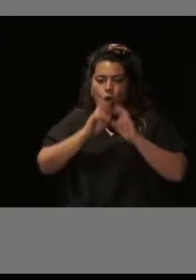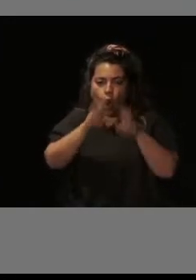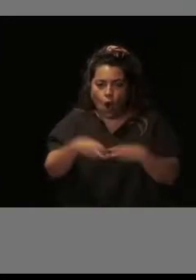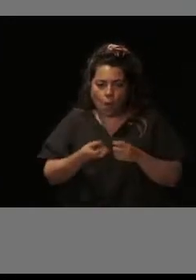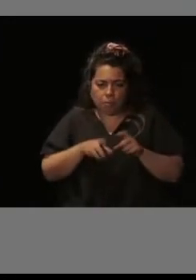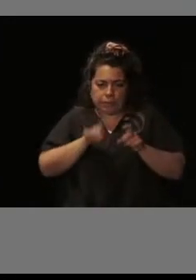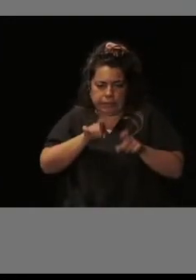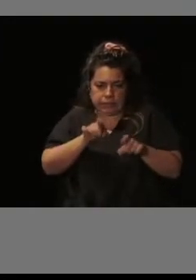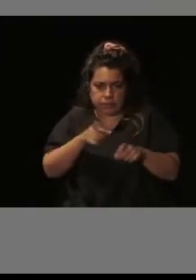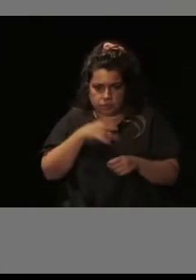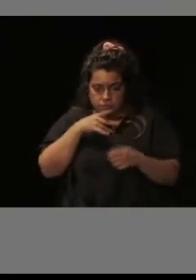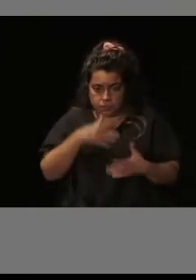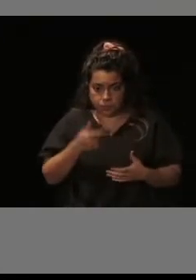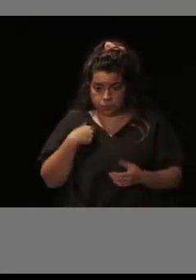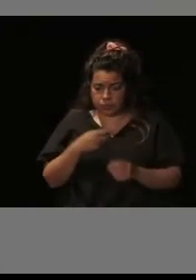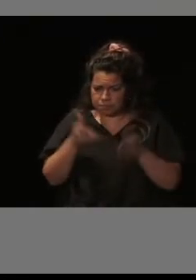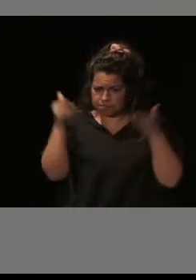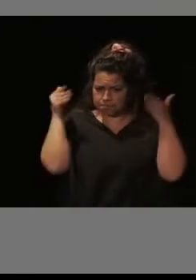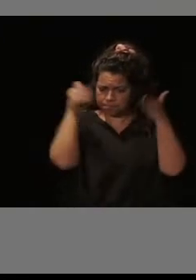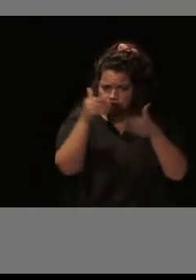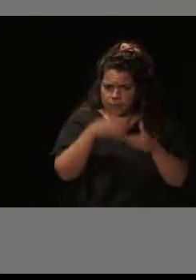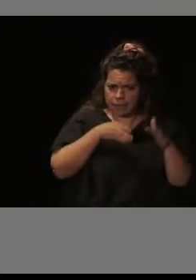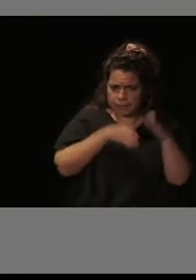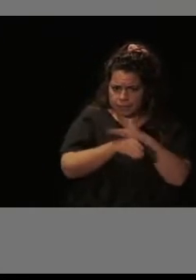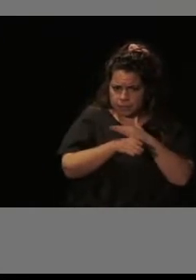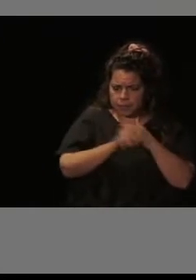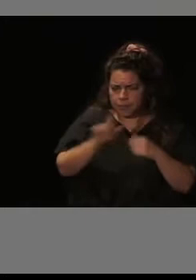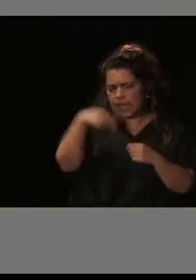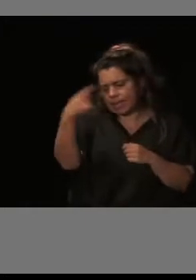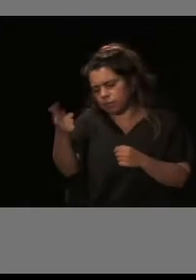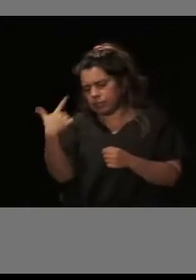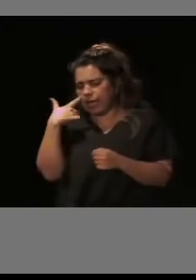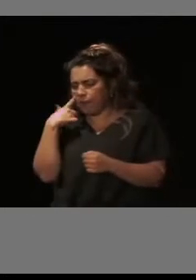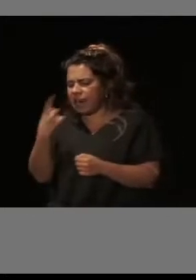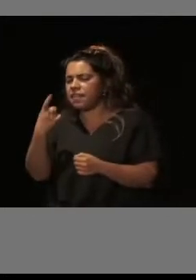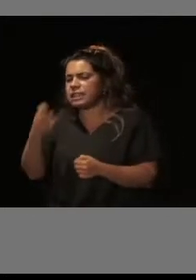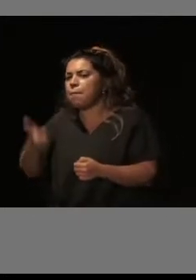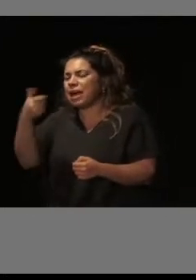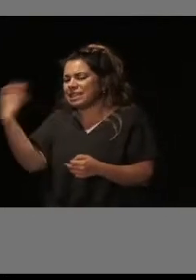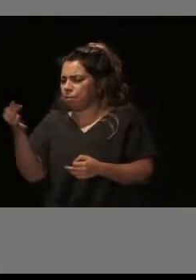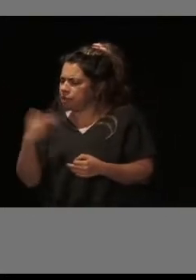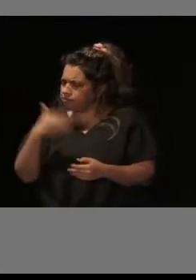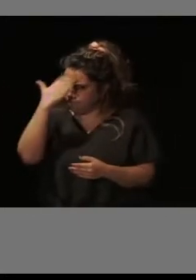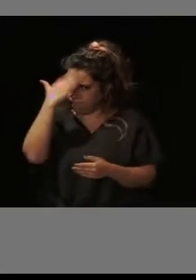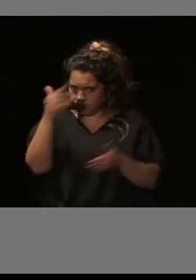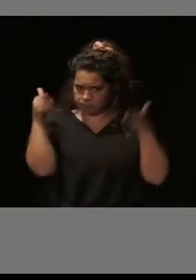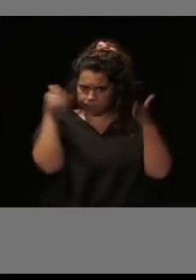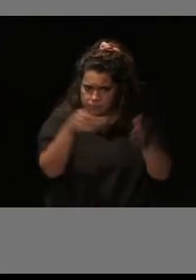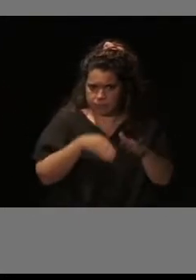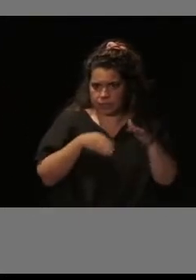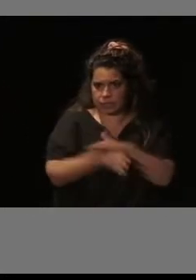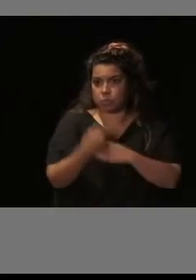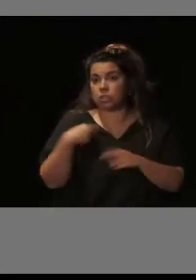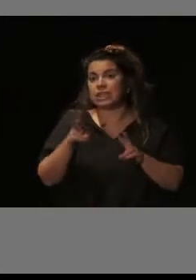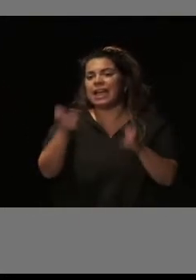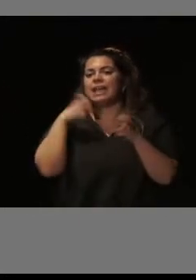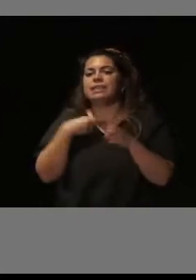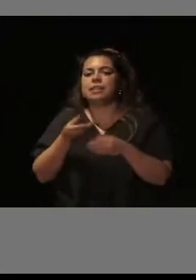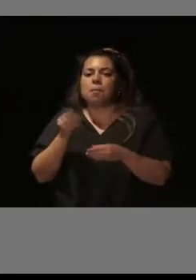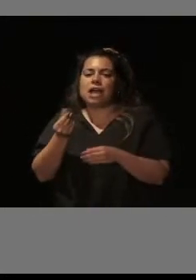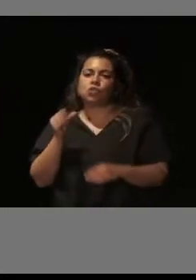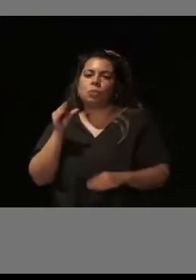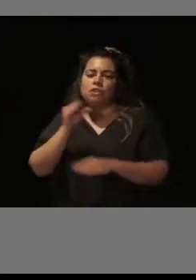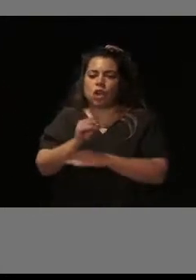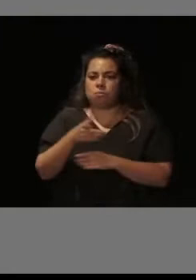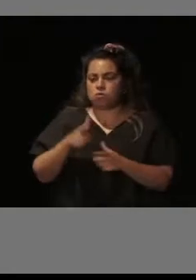atendamos a la accesibilidad y después ya vemos qué más necesita el edificio. En cuanto a actuaciones subvencionables, pues también es muy